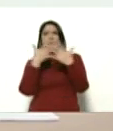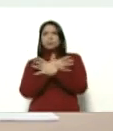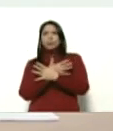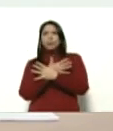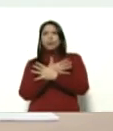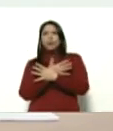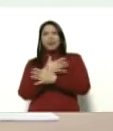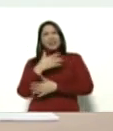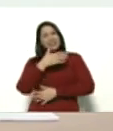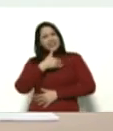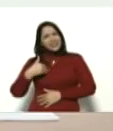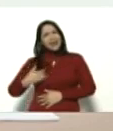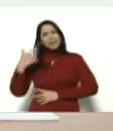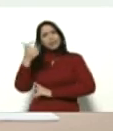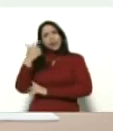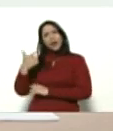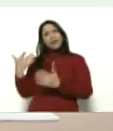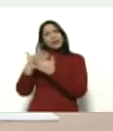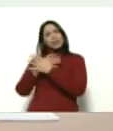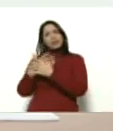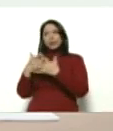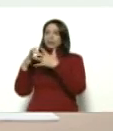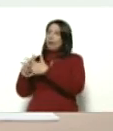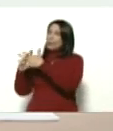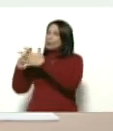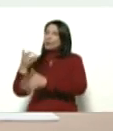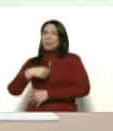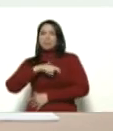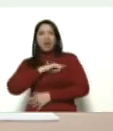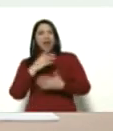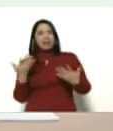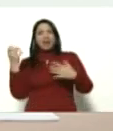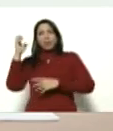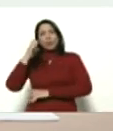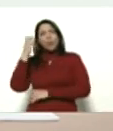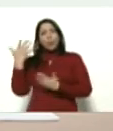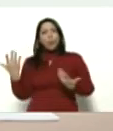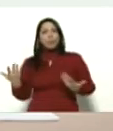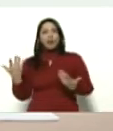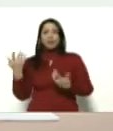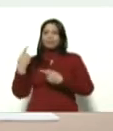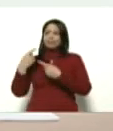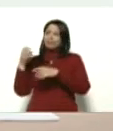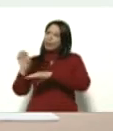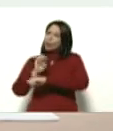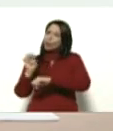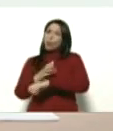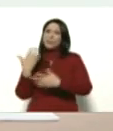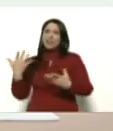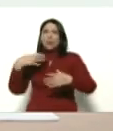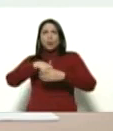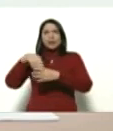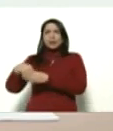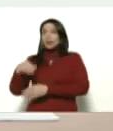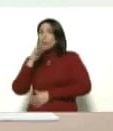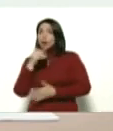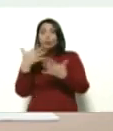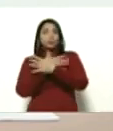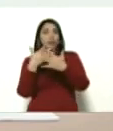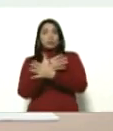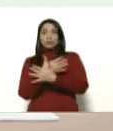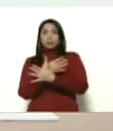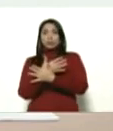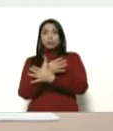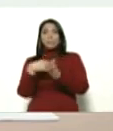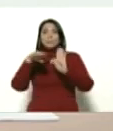Tratan de buscar una contradicción en Estados Unidos, en España, en Europa, entre la economía y la cuarentena. No hay contradicción si hay